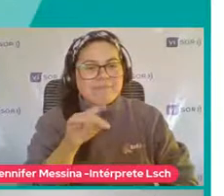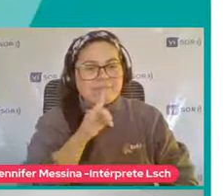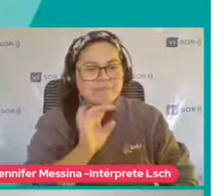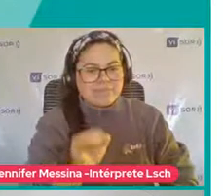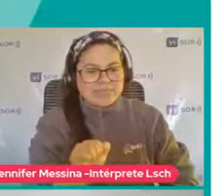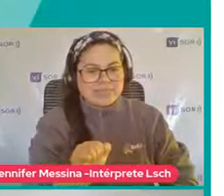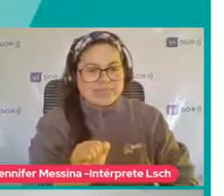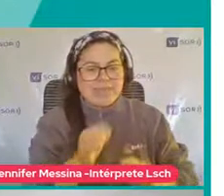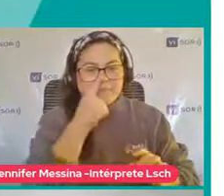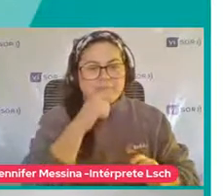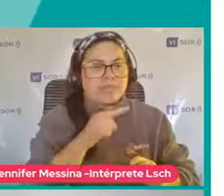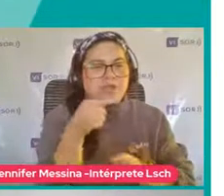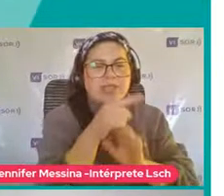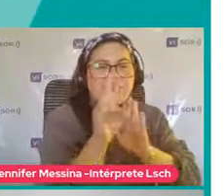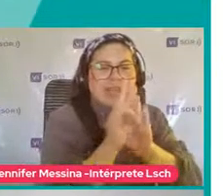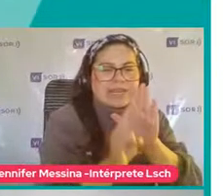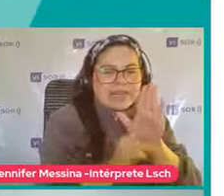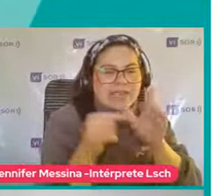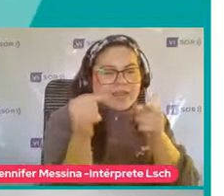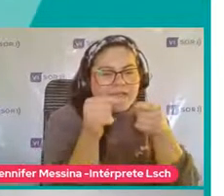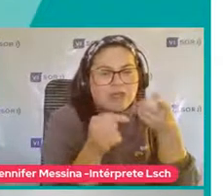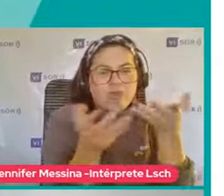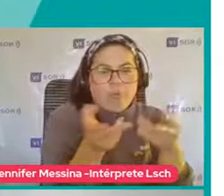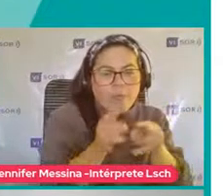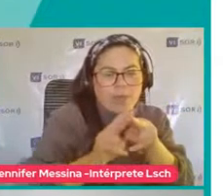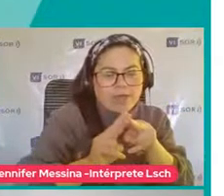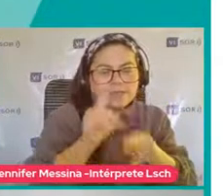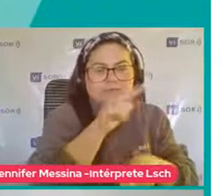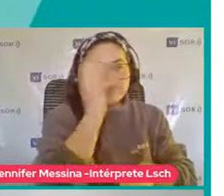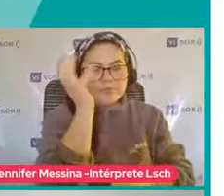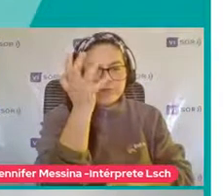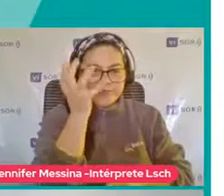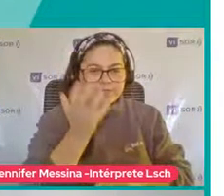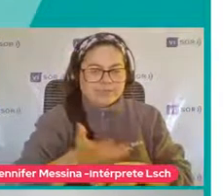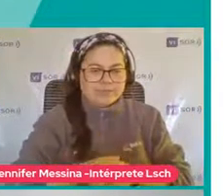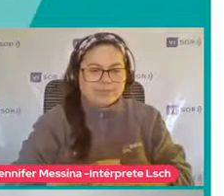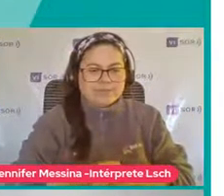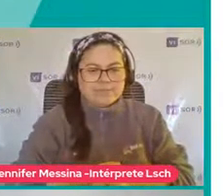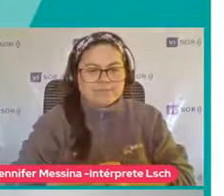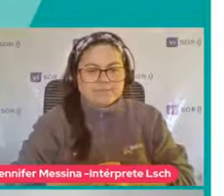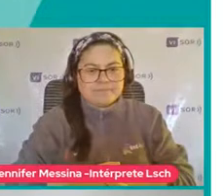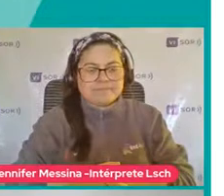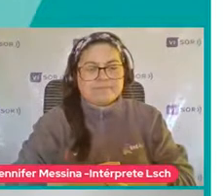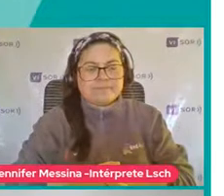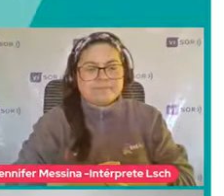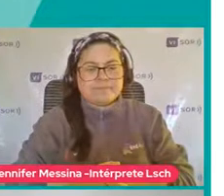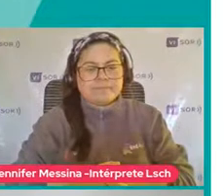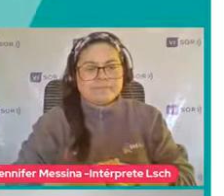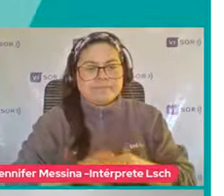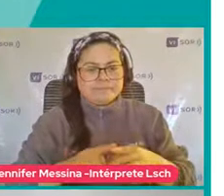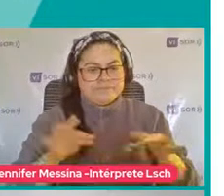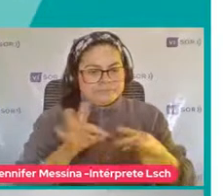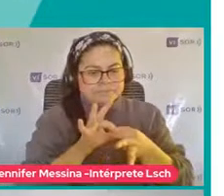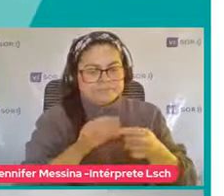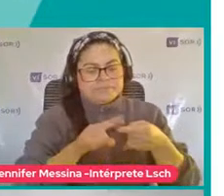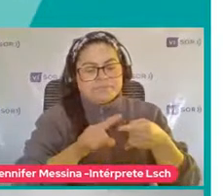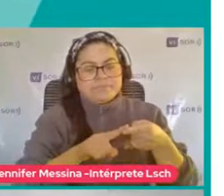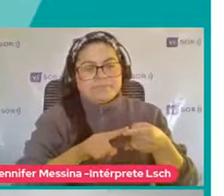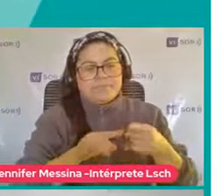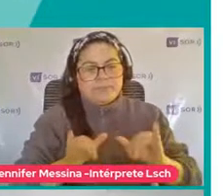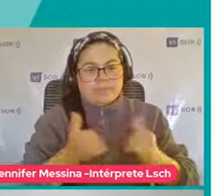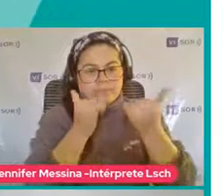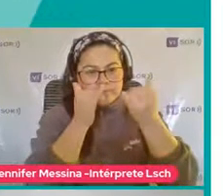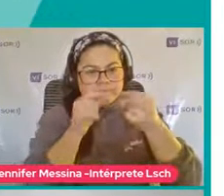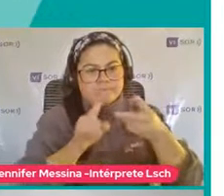Estas reglas ¿Ya? Entonces Para hacer como Una especie de síntesis La diversión El